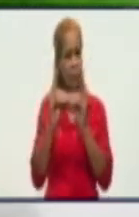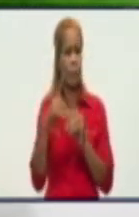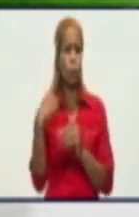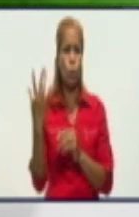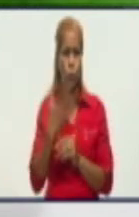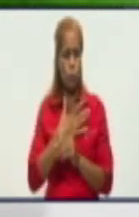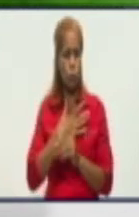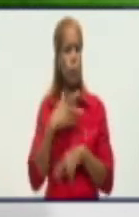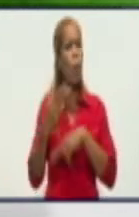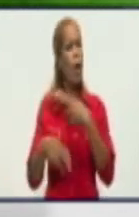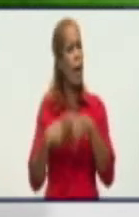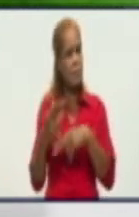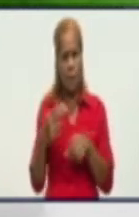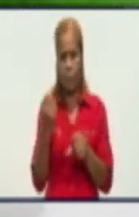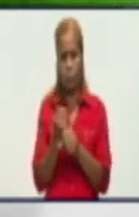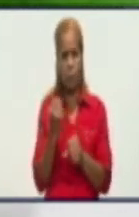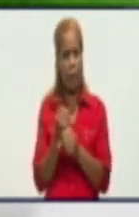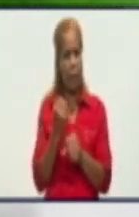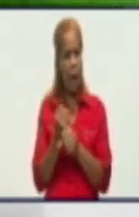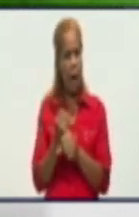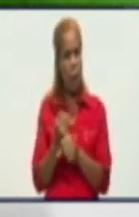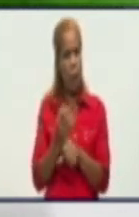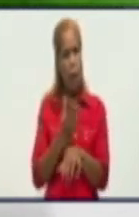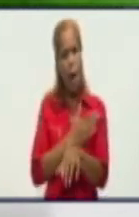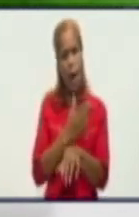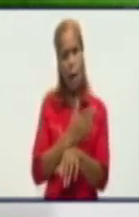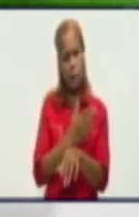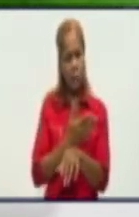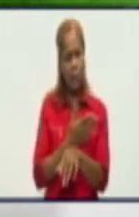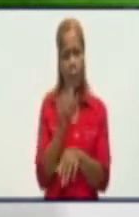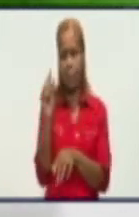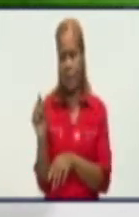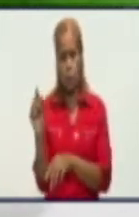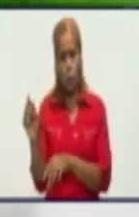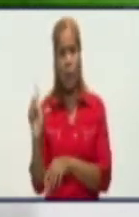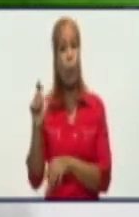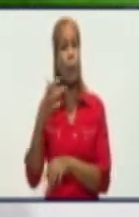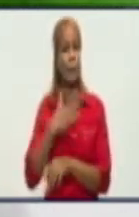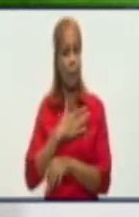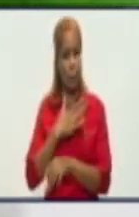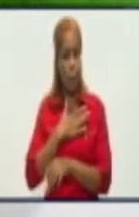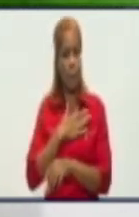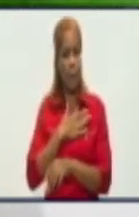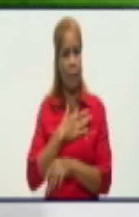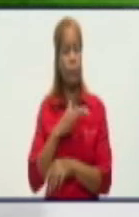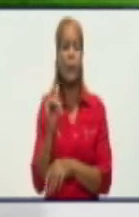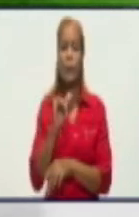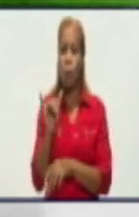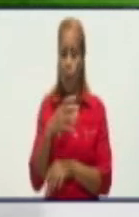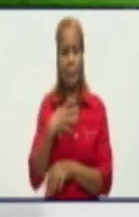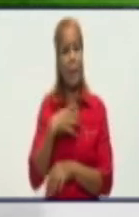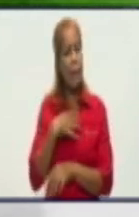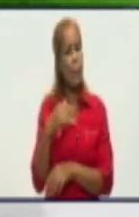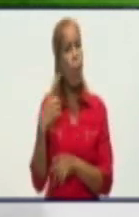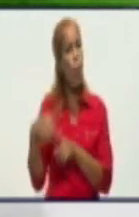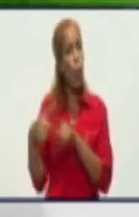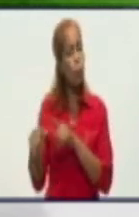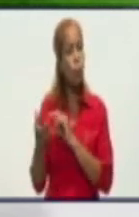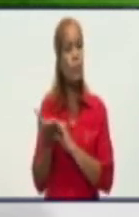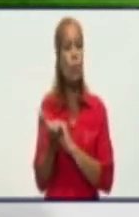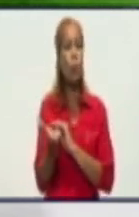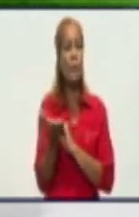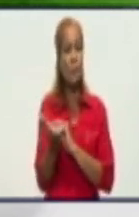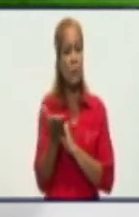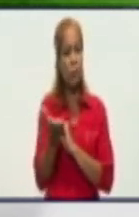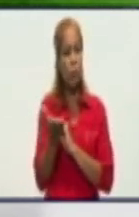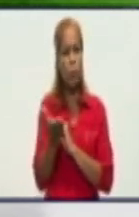realizamos trámites ante el registro del contribuyente, tenemos términos de algunas, o sea, de solicitudes que no hacen los contribuyentes de alguna